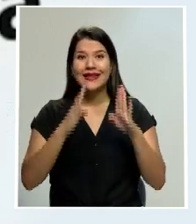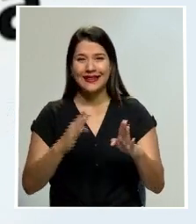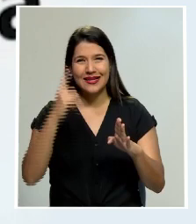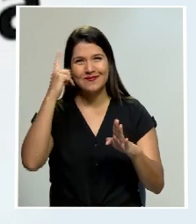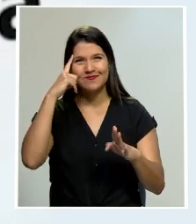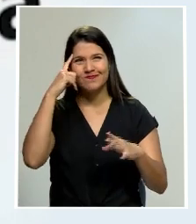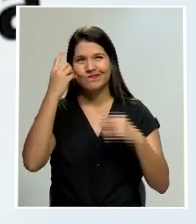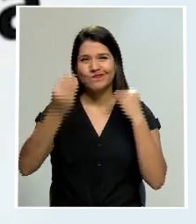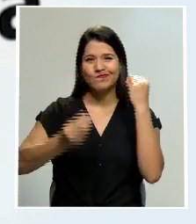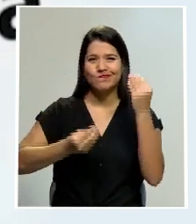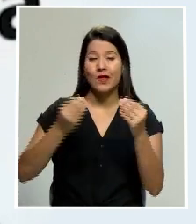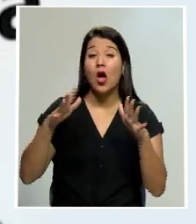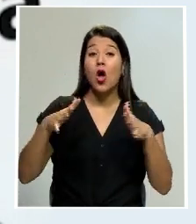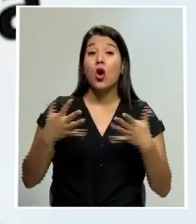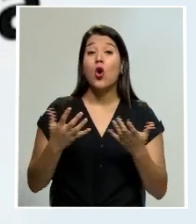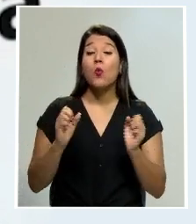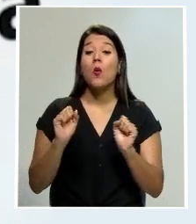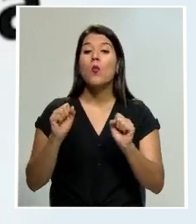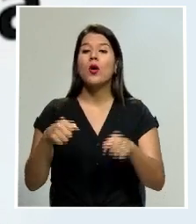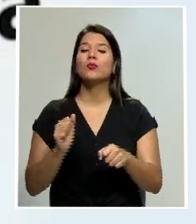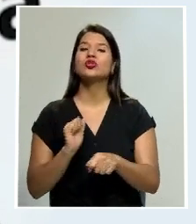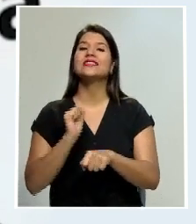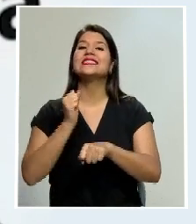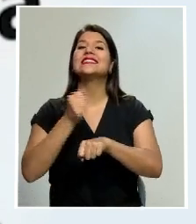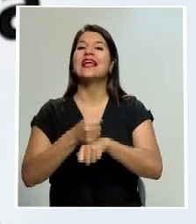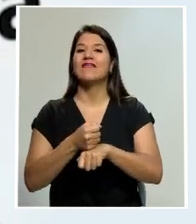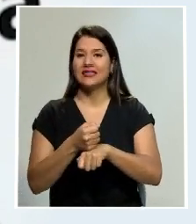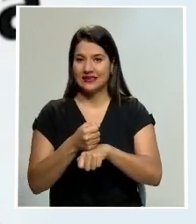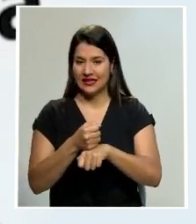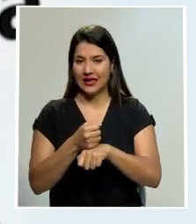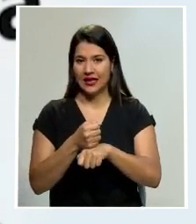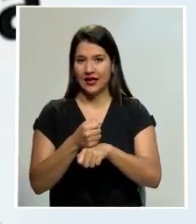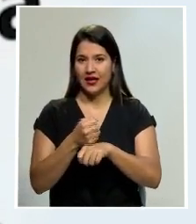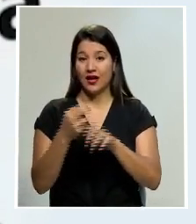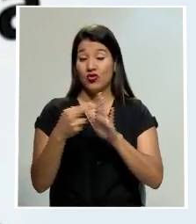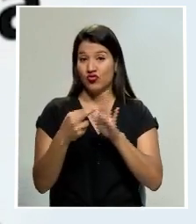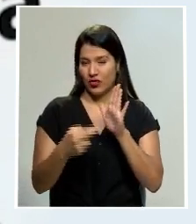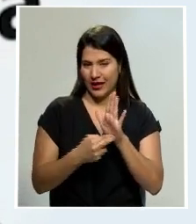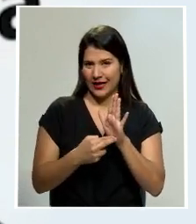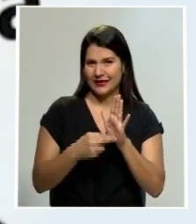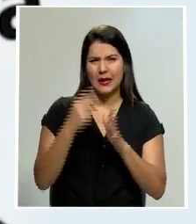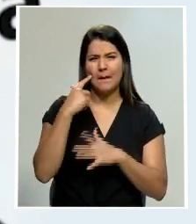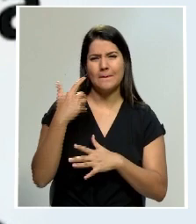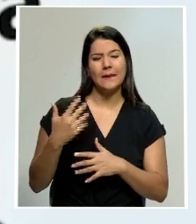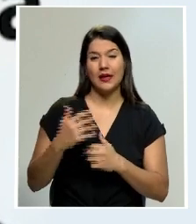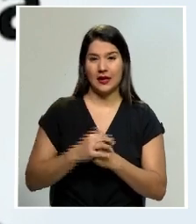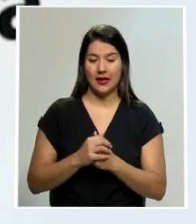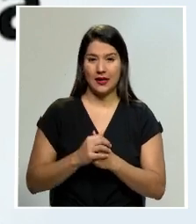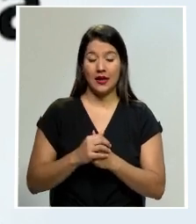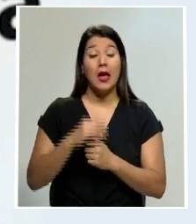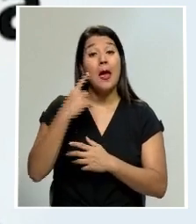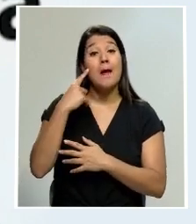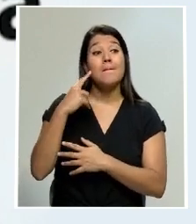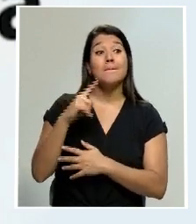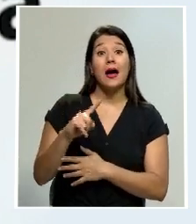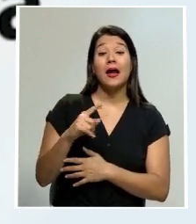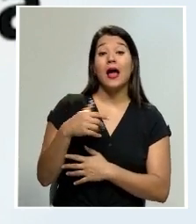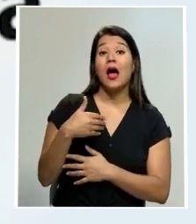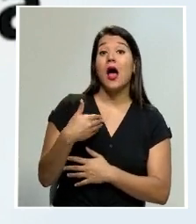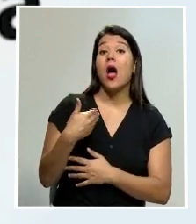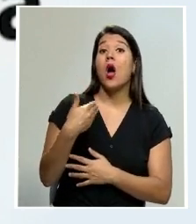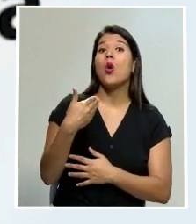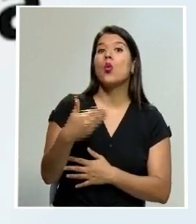fijamos las condiciones para que en aquello en que